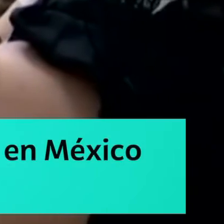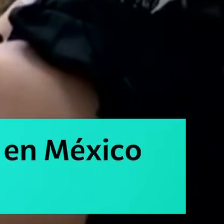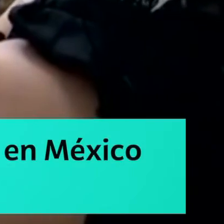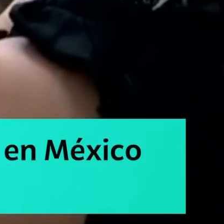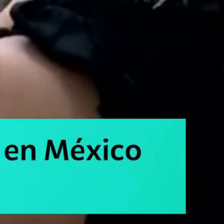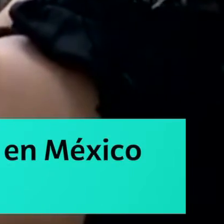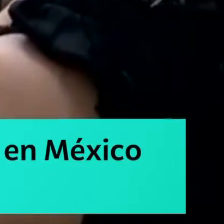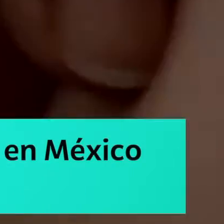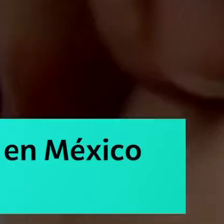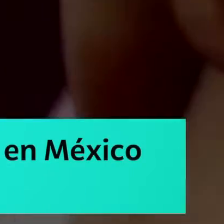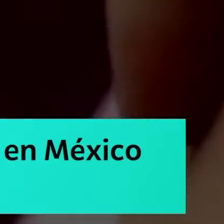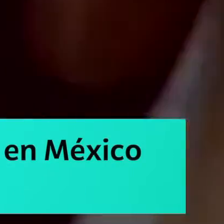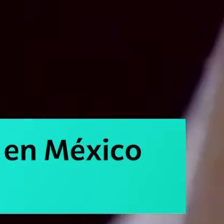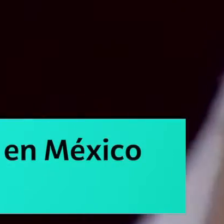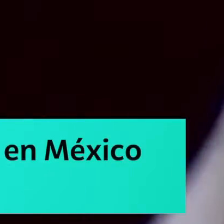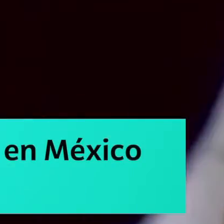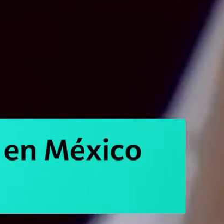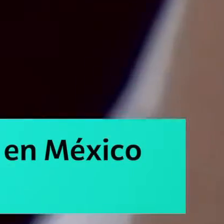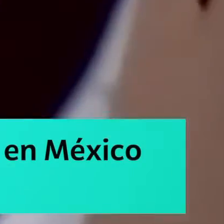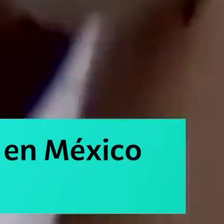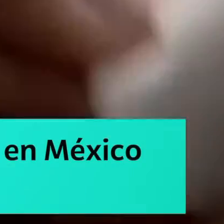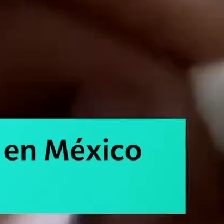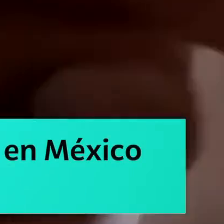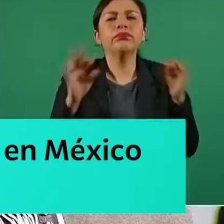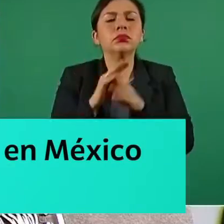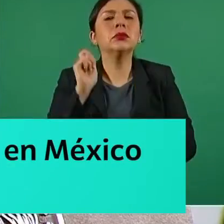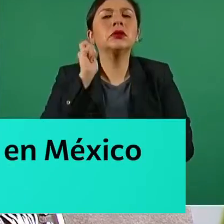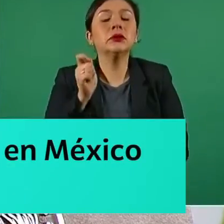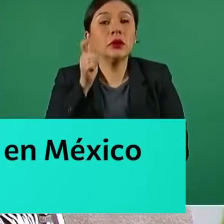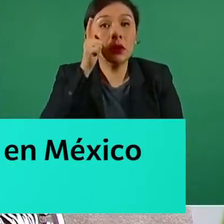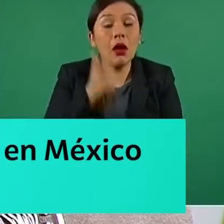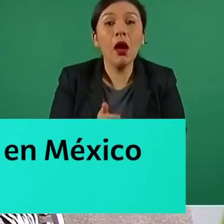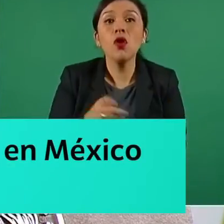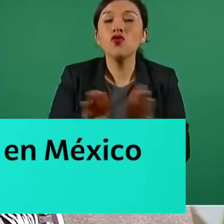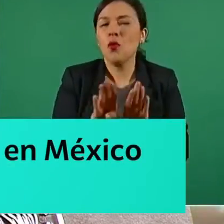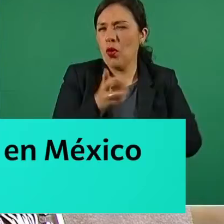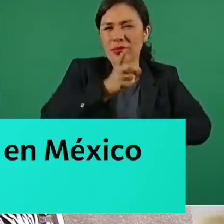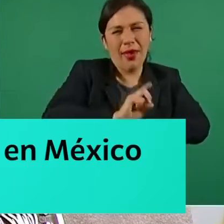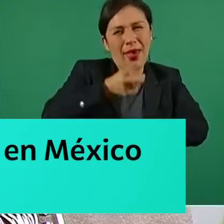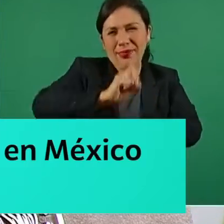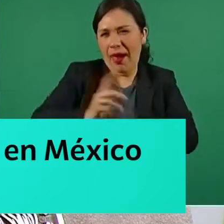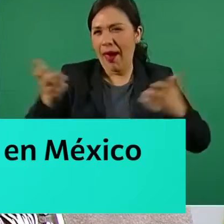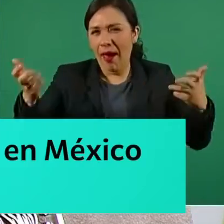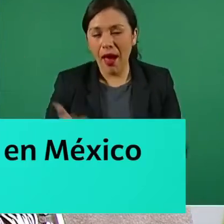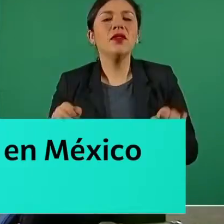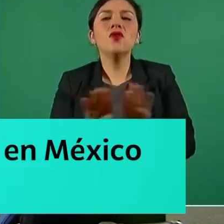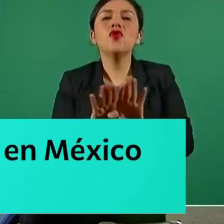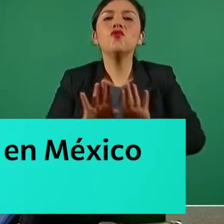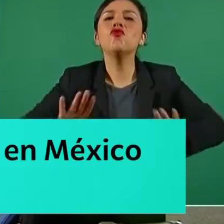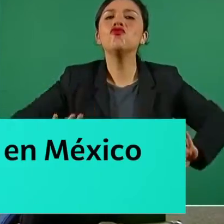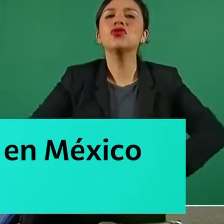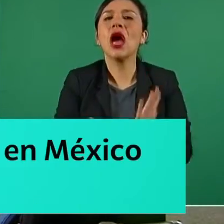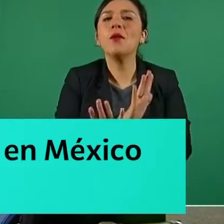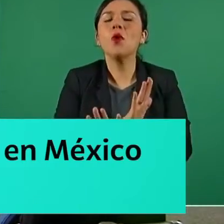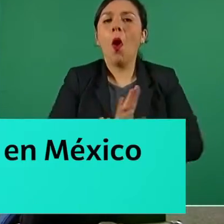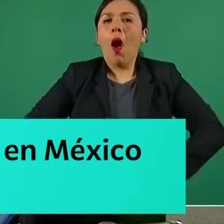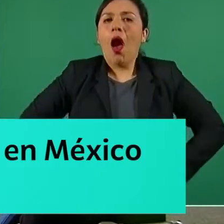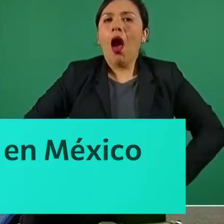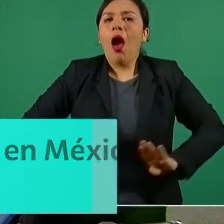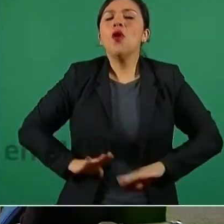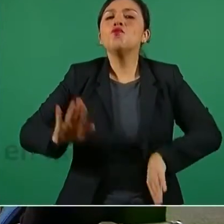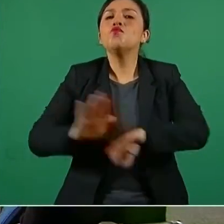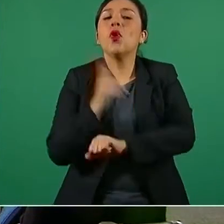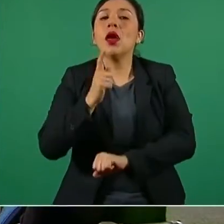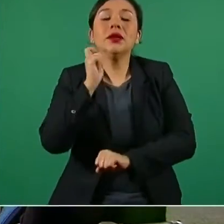salud de la ciudadanía de complicaciones graves o incluso la muerte. El subsecretario de Prevención y Promoción de la Salud, Hugo